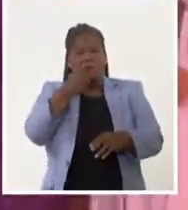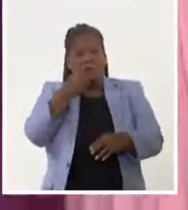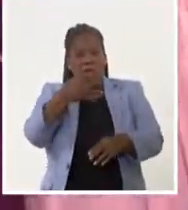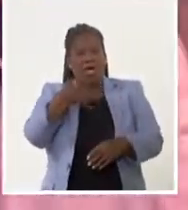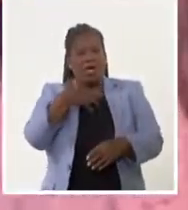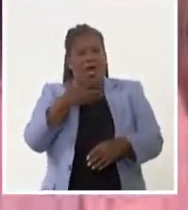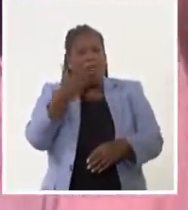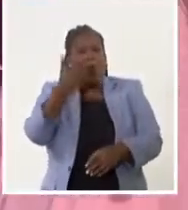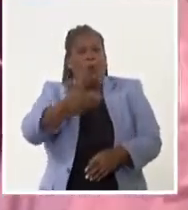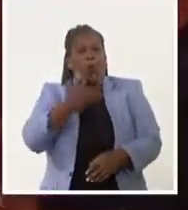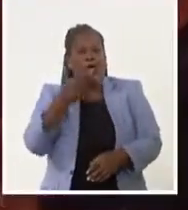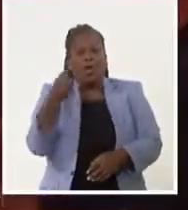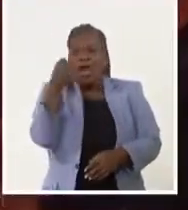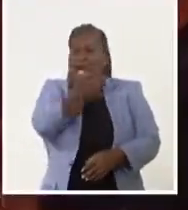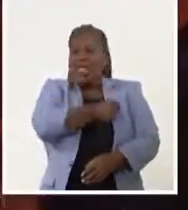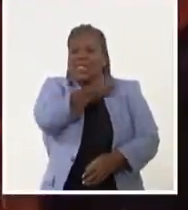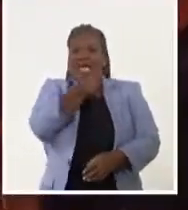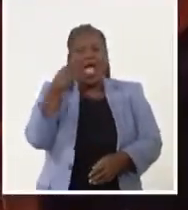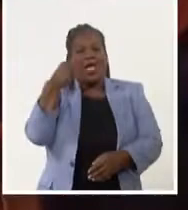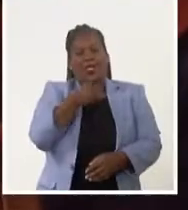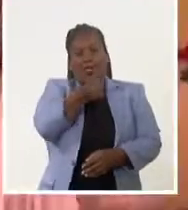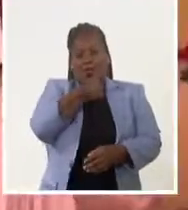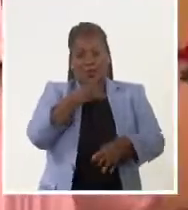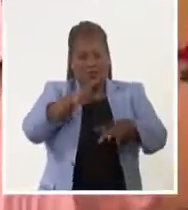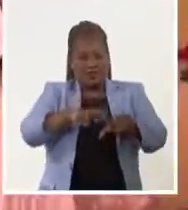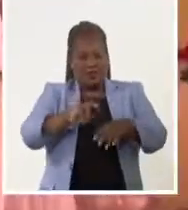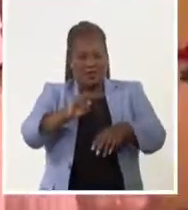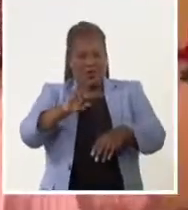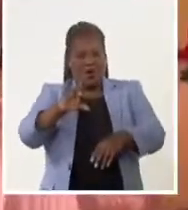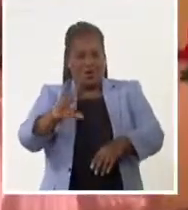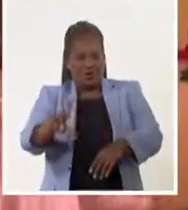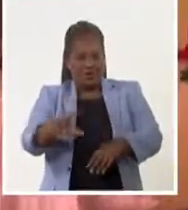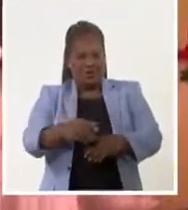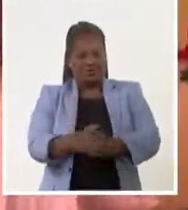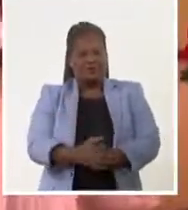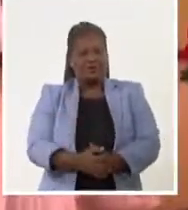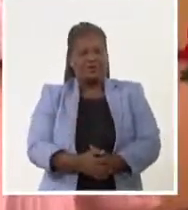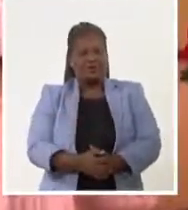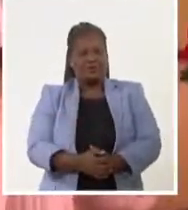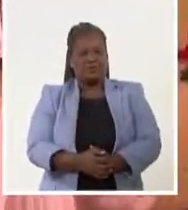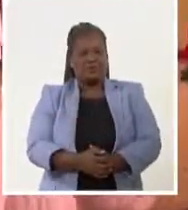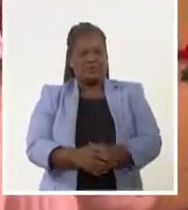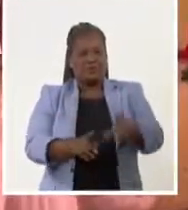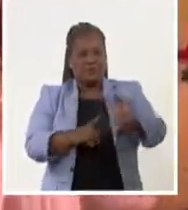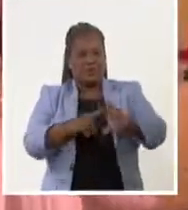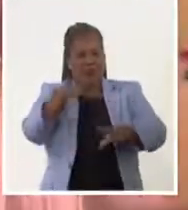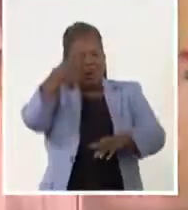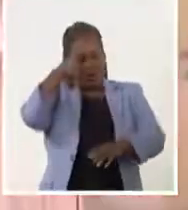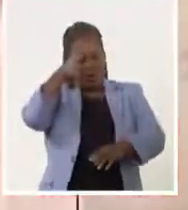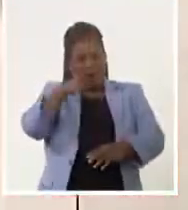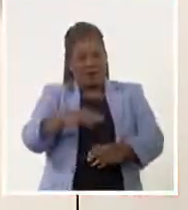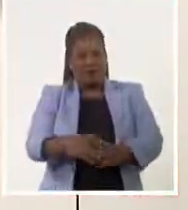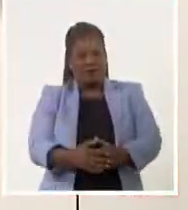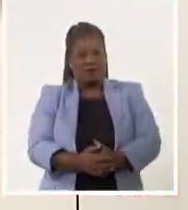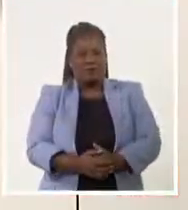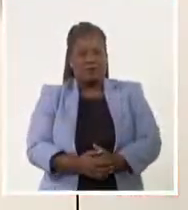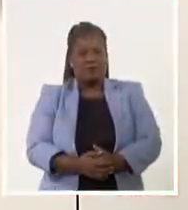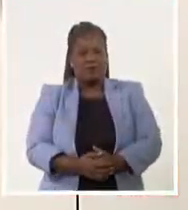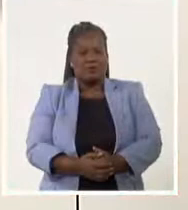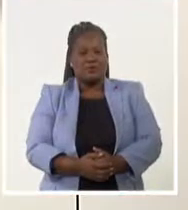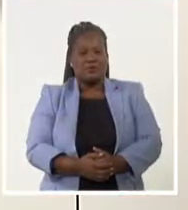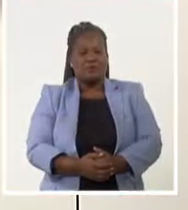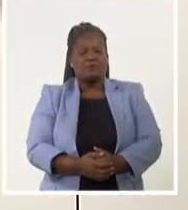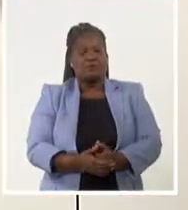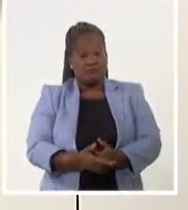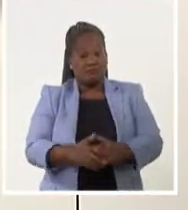cuentos cantando. Desde Holguín, Jorge Pérez y Bernardo Cabrera para el Sistema Informativo. En